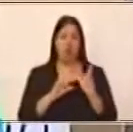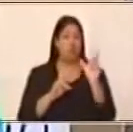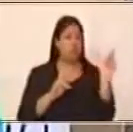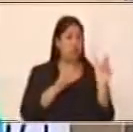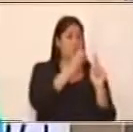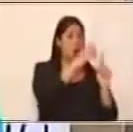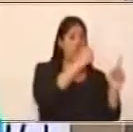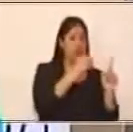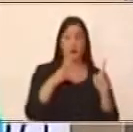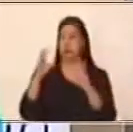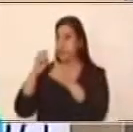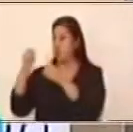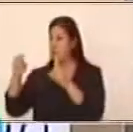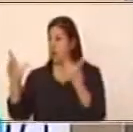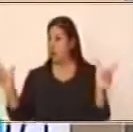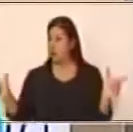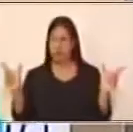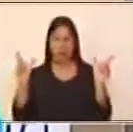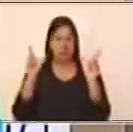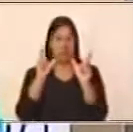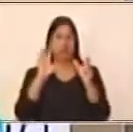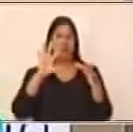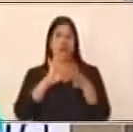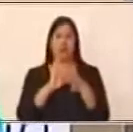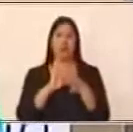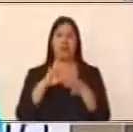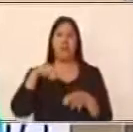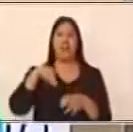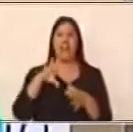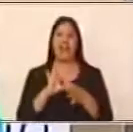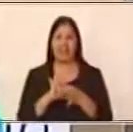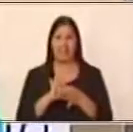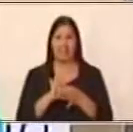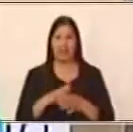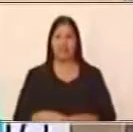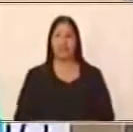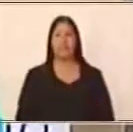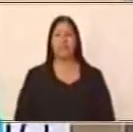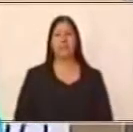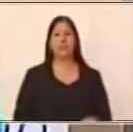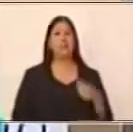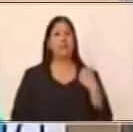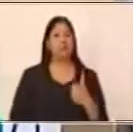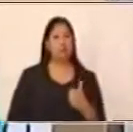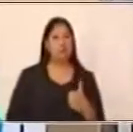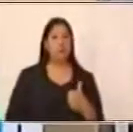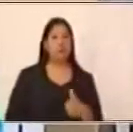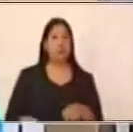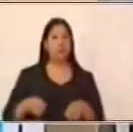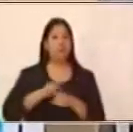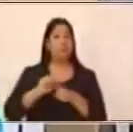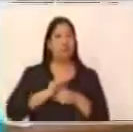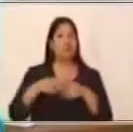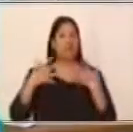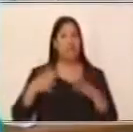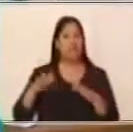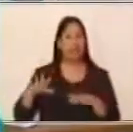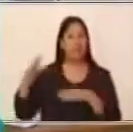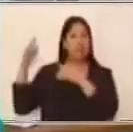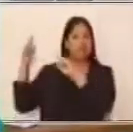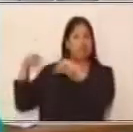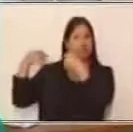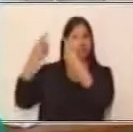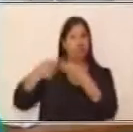proposiciones. Muy bien, habiendo hecho el repaso de los temas que tú debes saber, vamos a